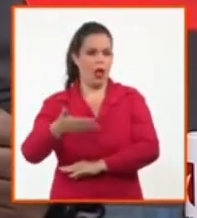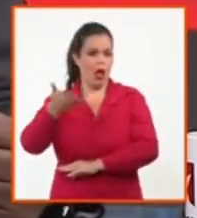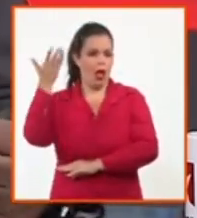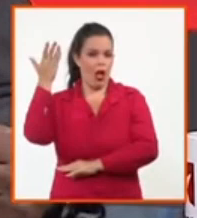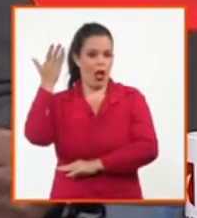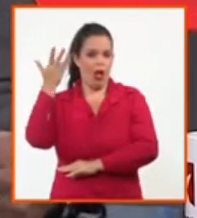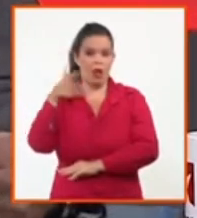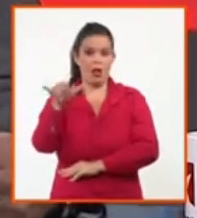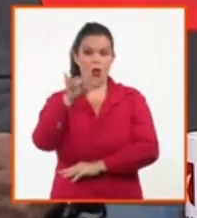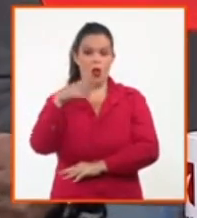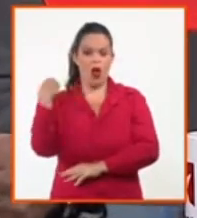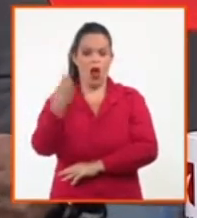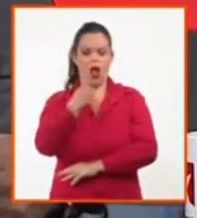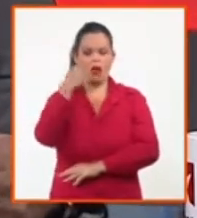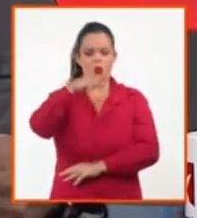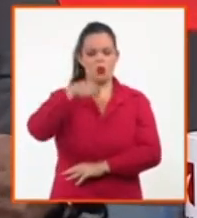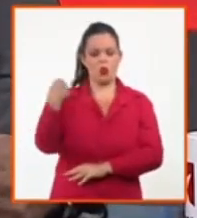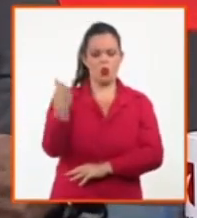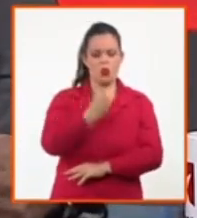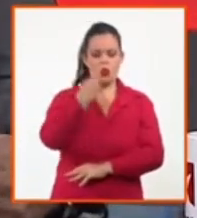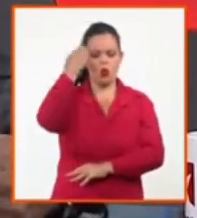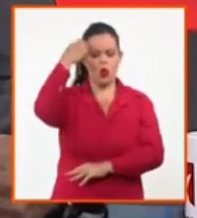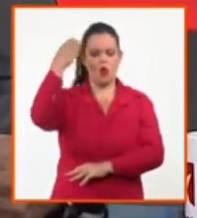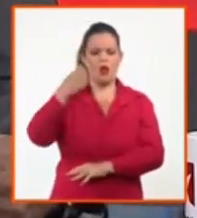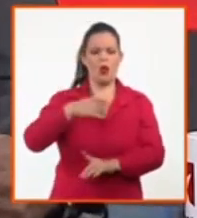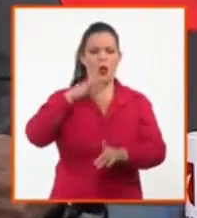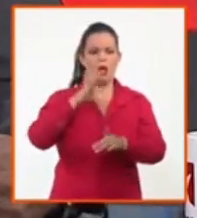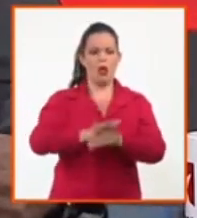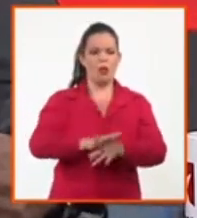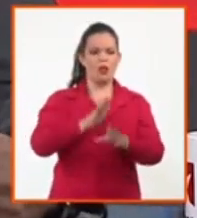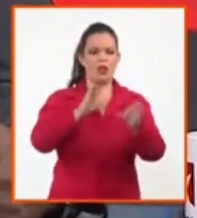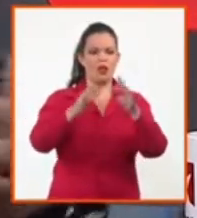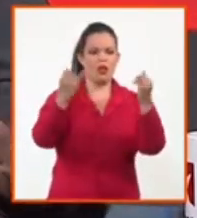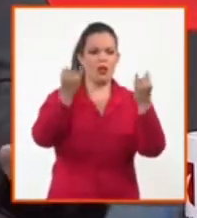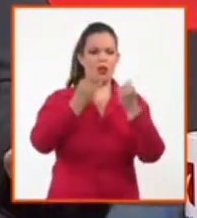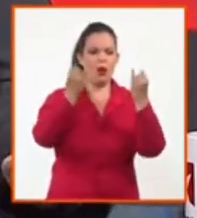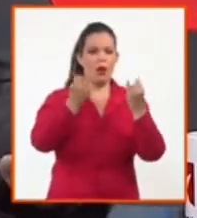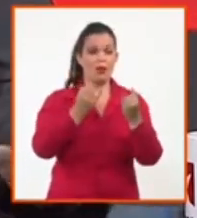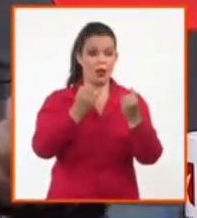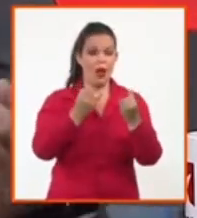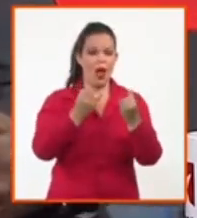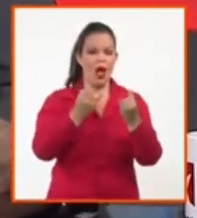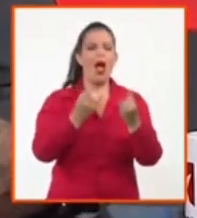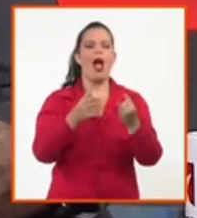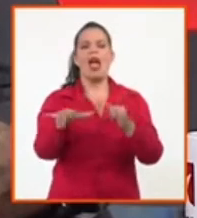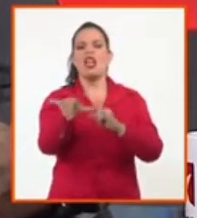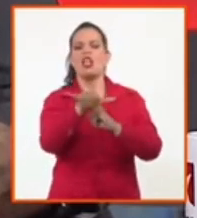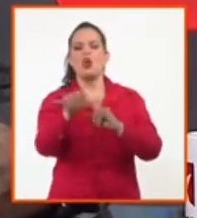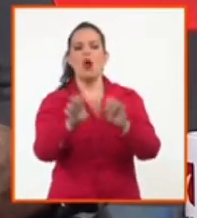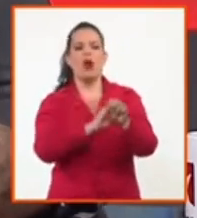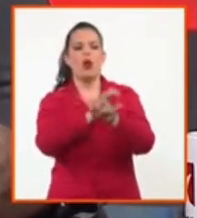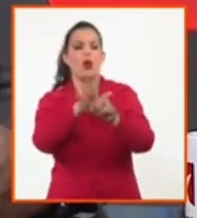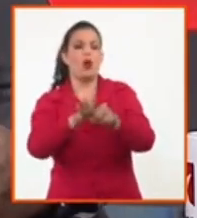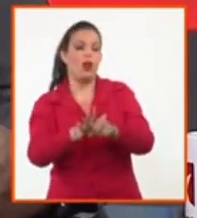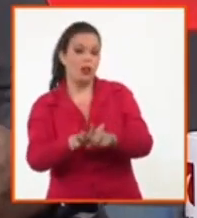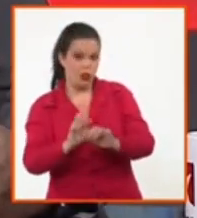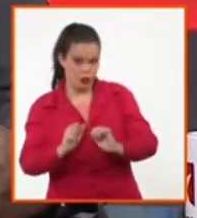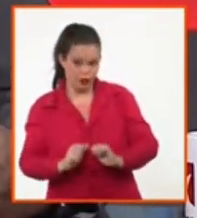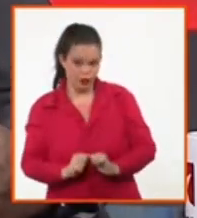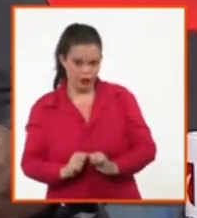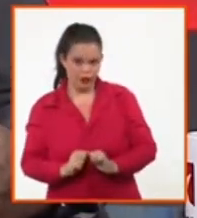informativa. De aquí a que el huracán se acerque al Caribe pueden pasar muchas cosas, y por lo tanto